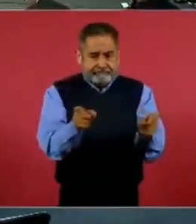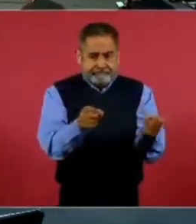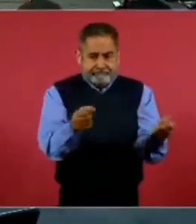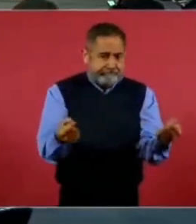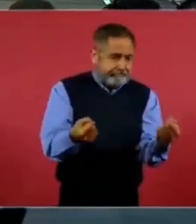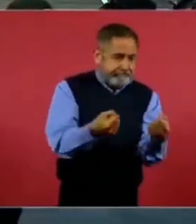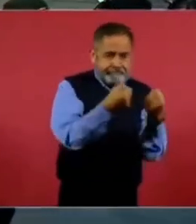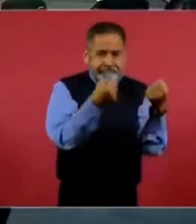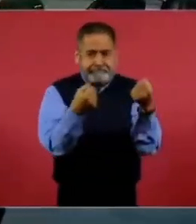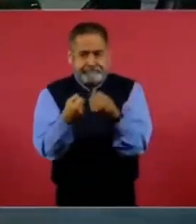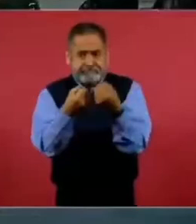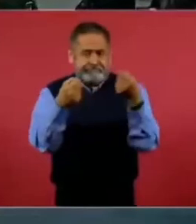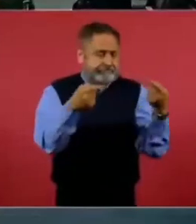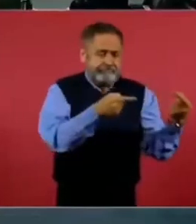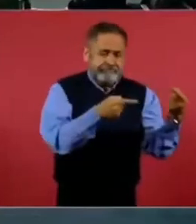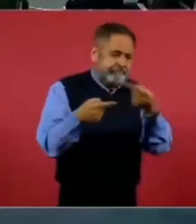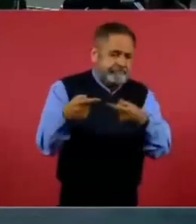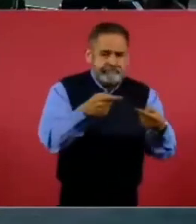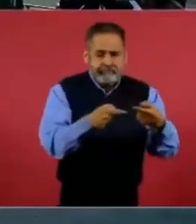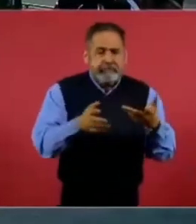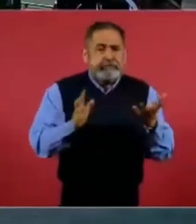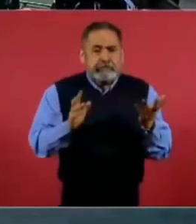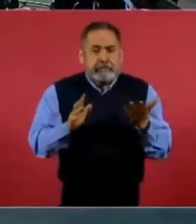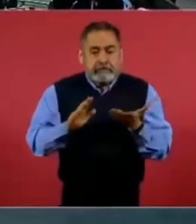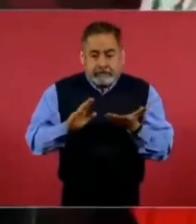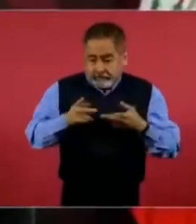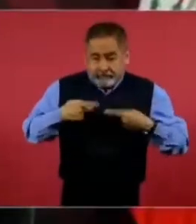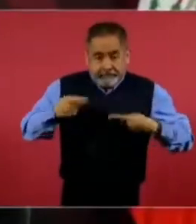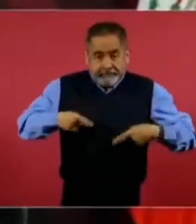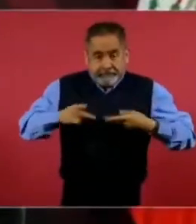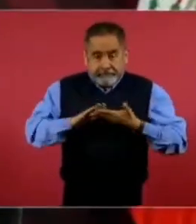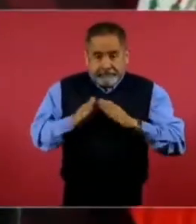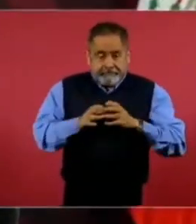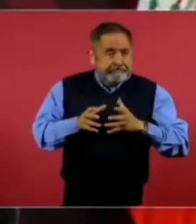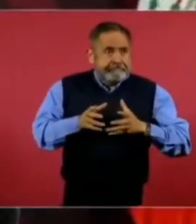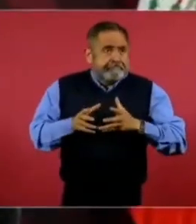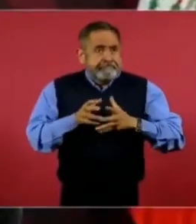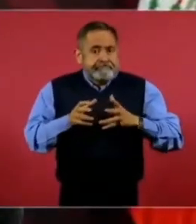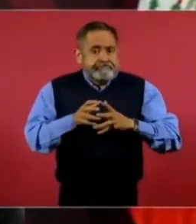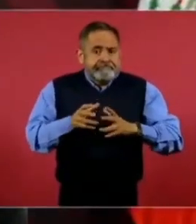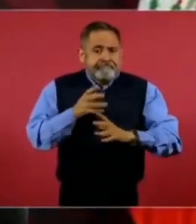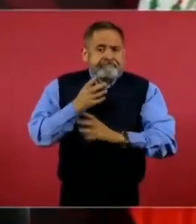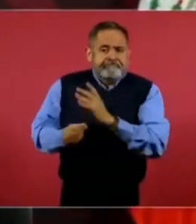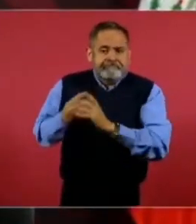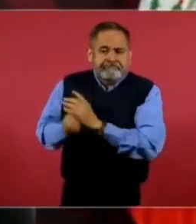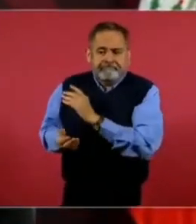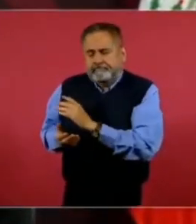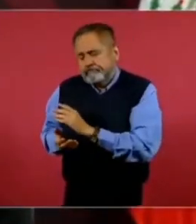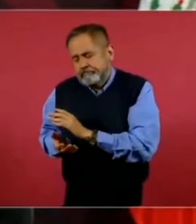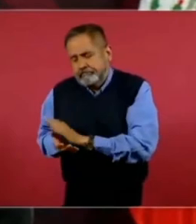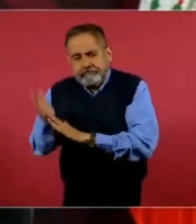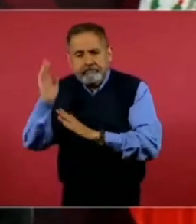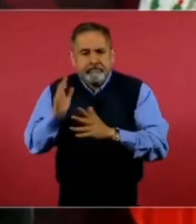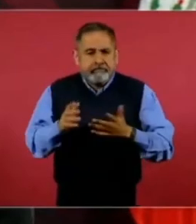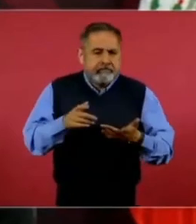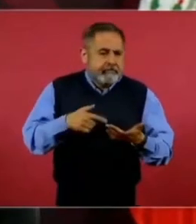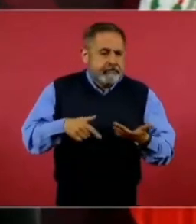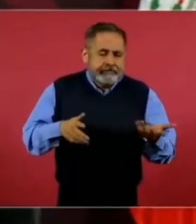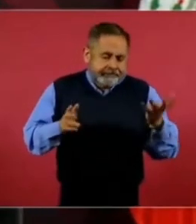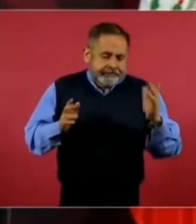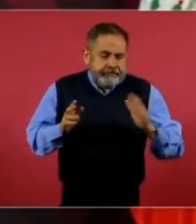y las comunidades están siendo